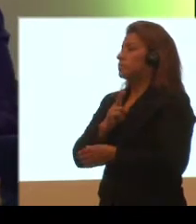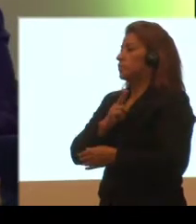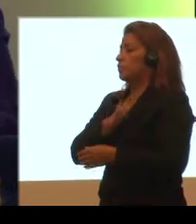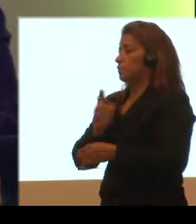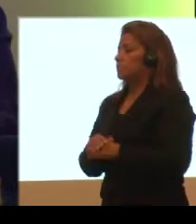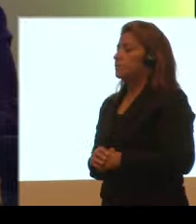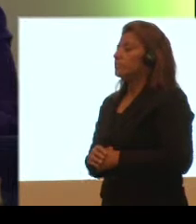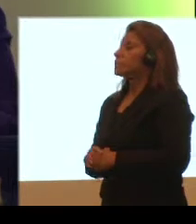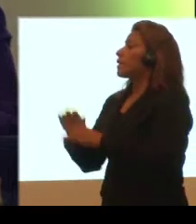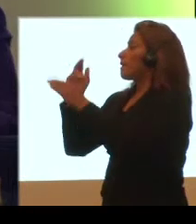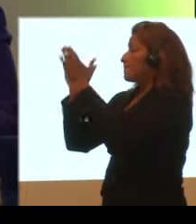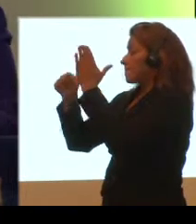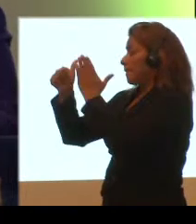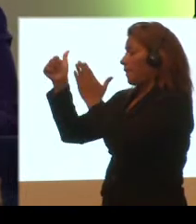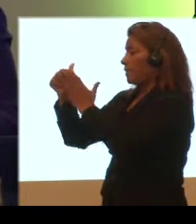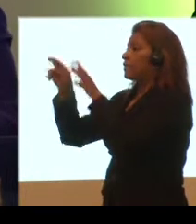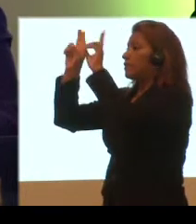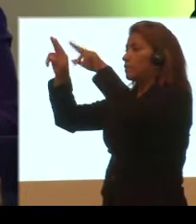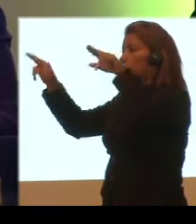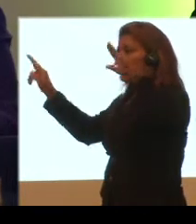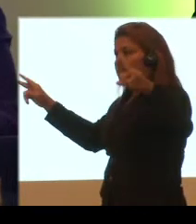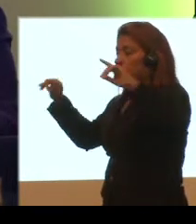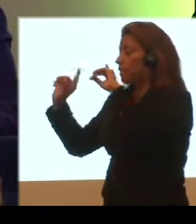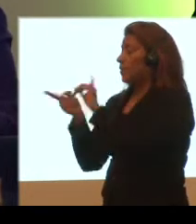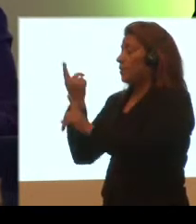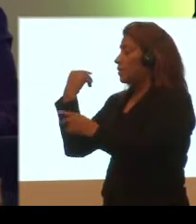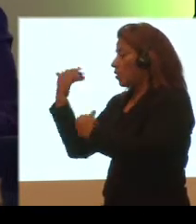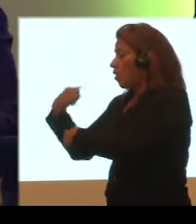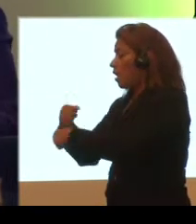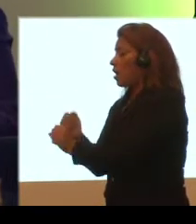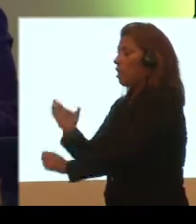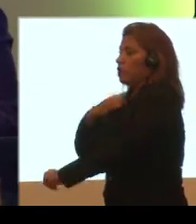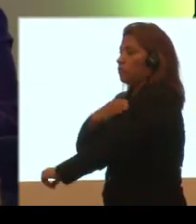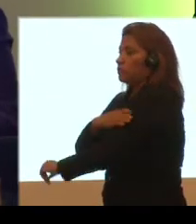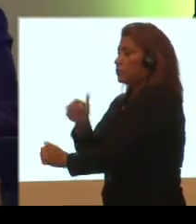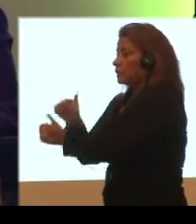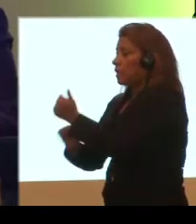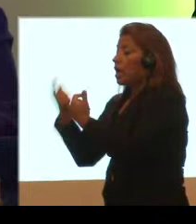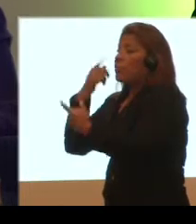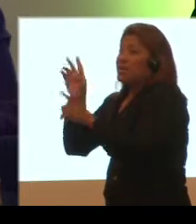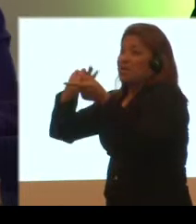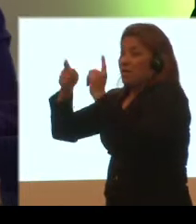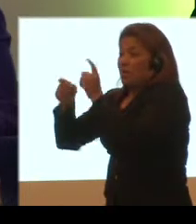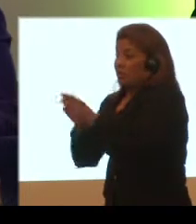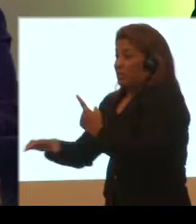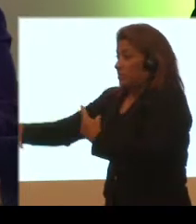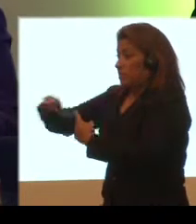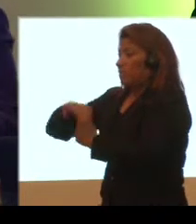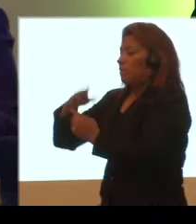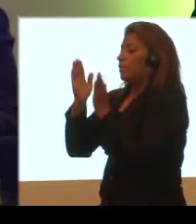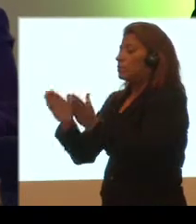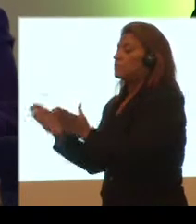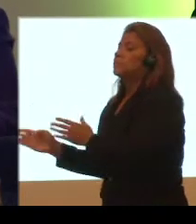El Ministerio del Ambiente, luego de conformar el Comité Interinstitucional de Cambio Climático, desarrolló el